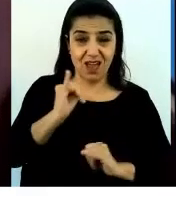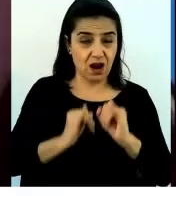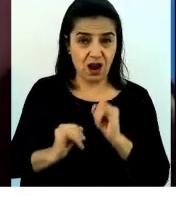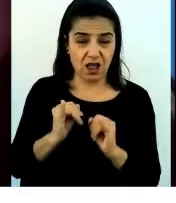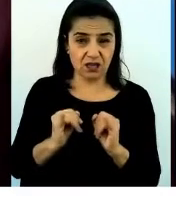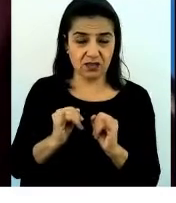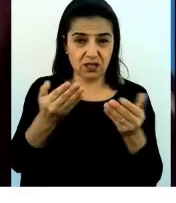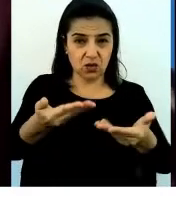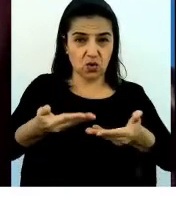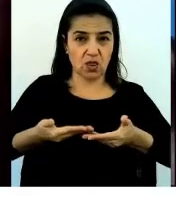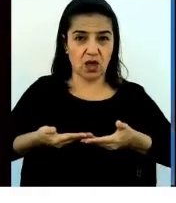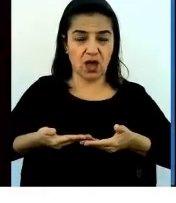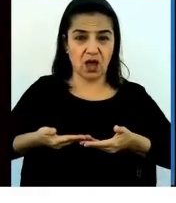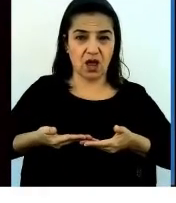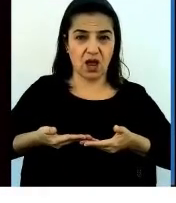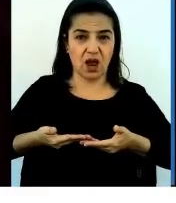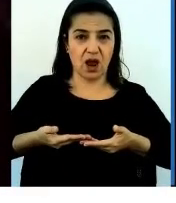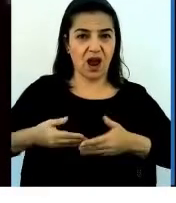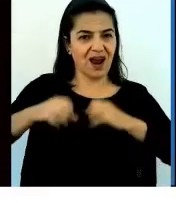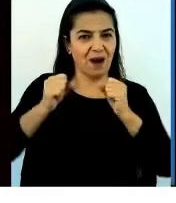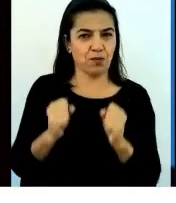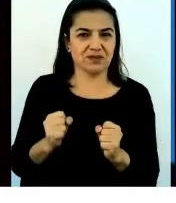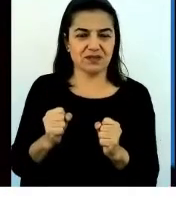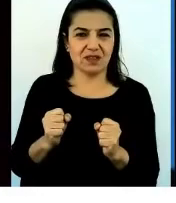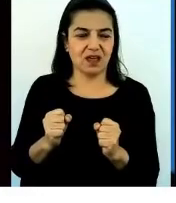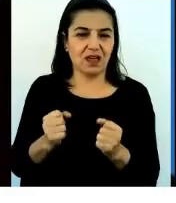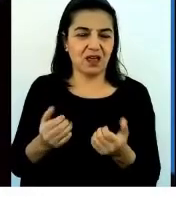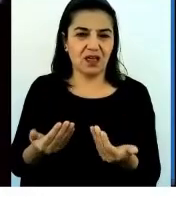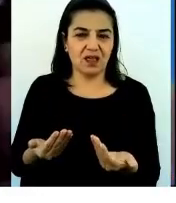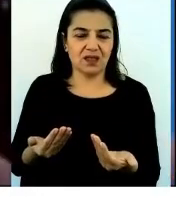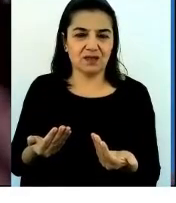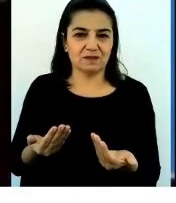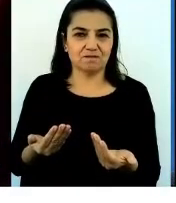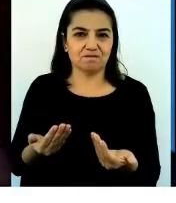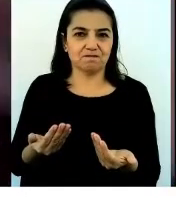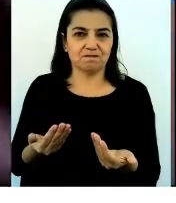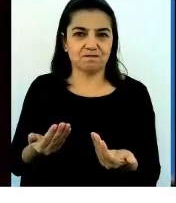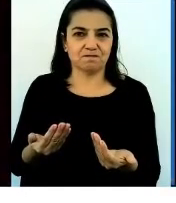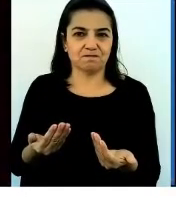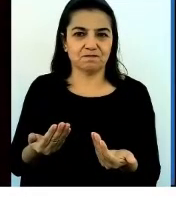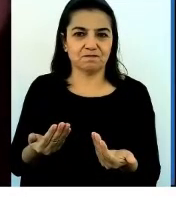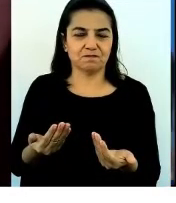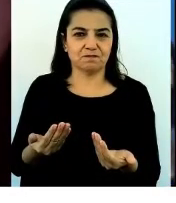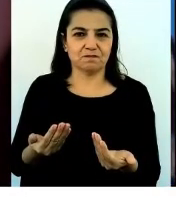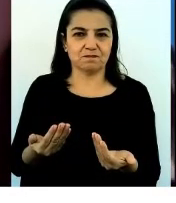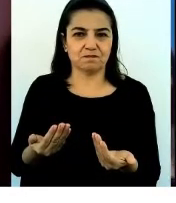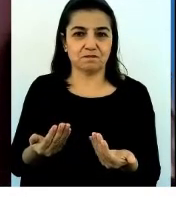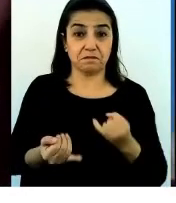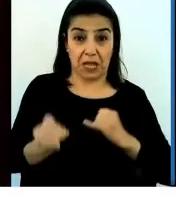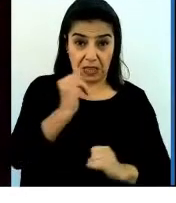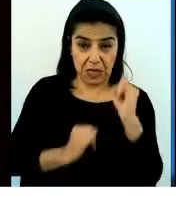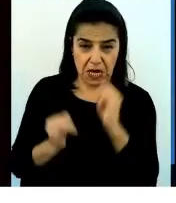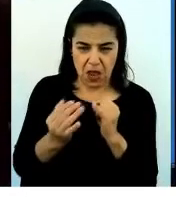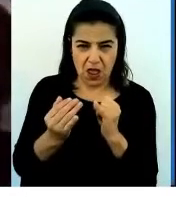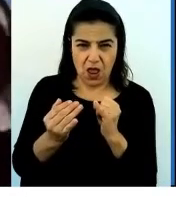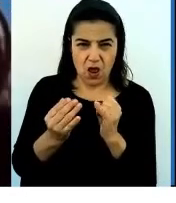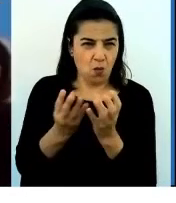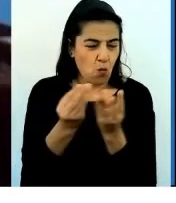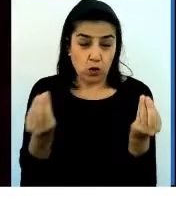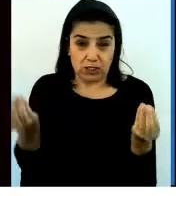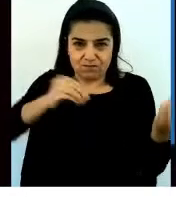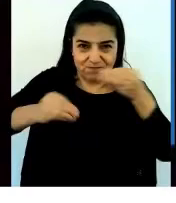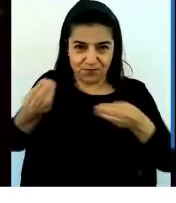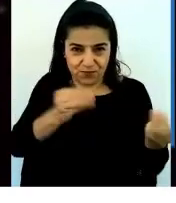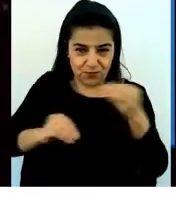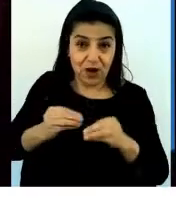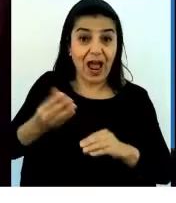da capacidad a meter muchas cosas juntos. Antes tenemos algunos